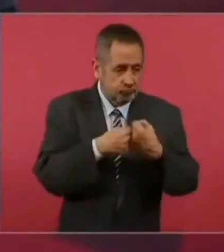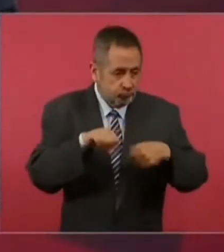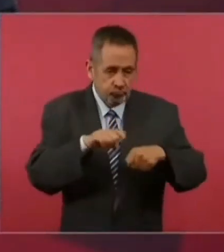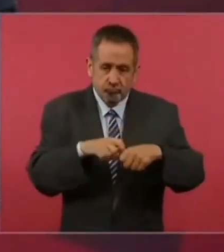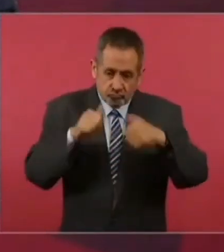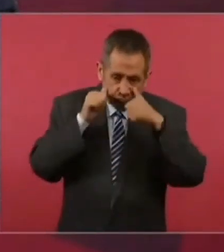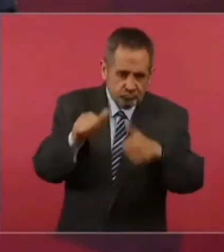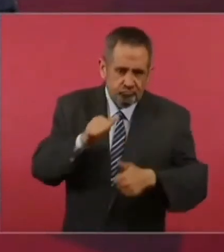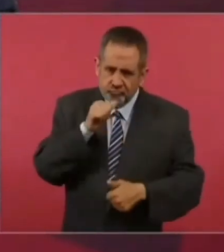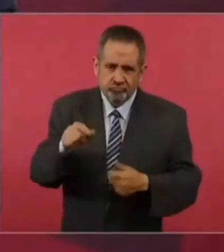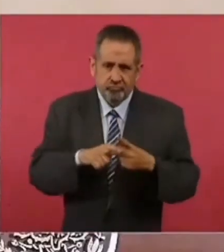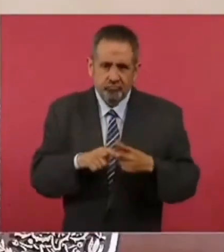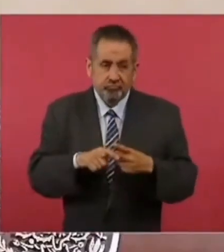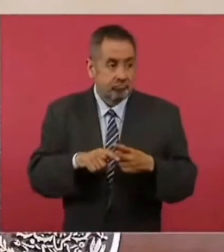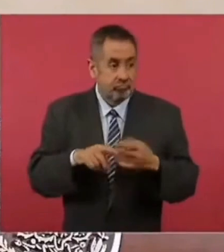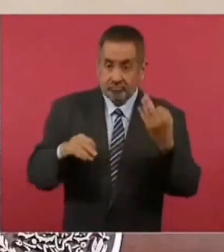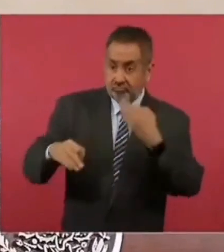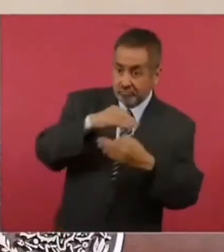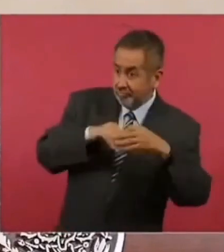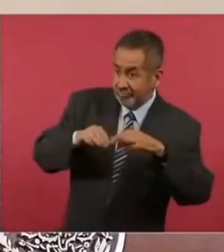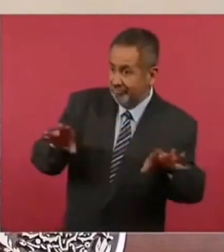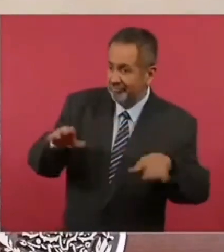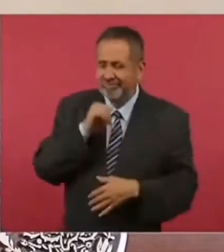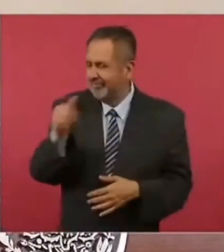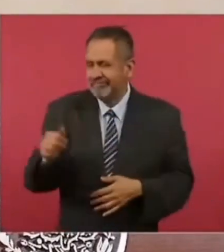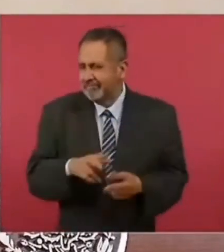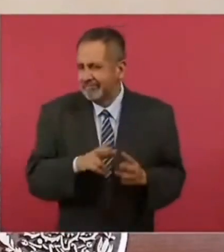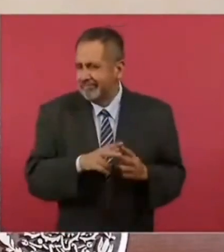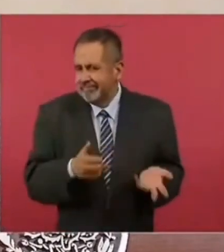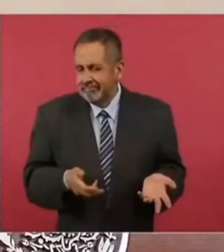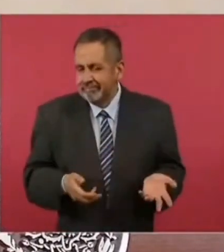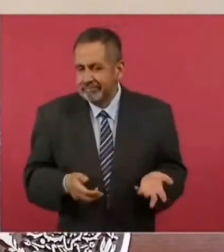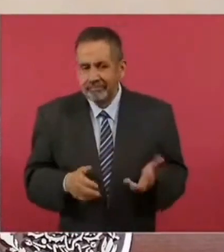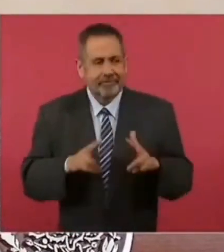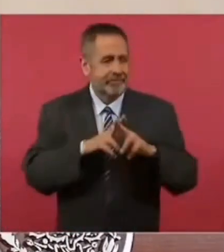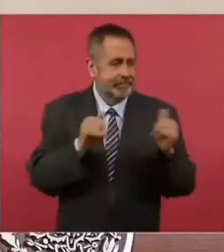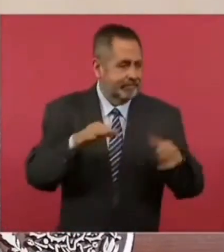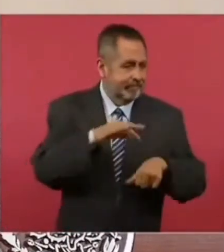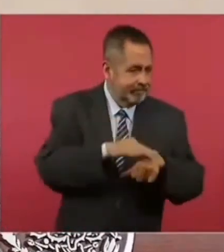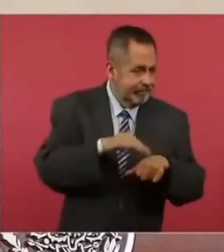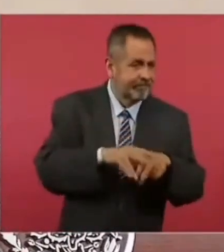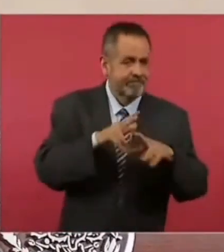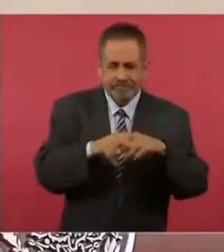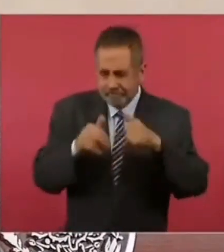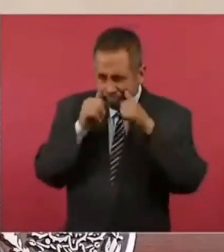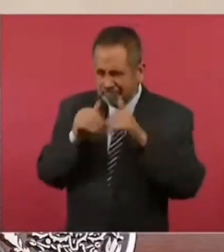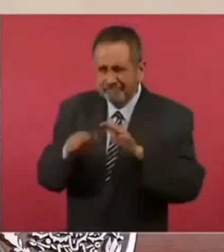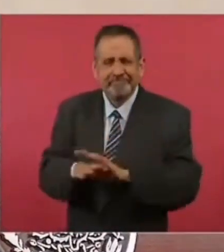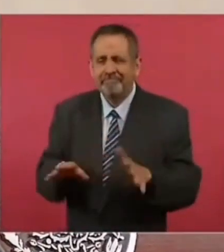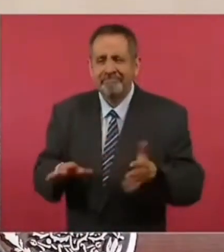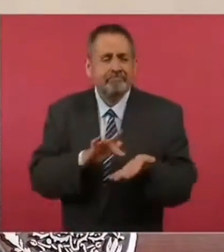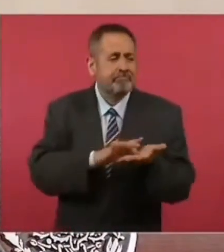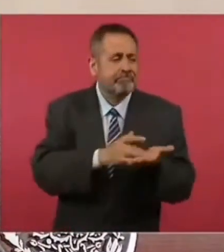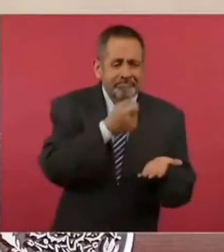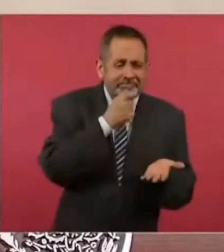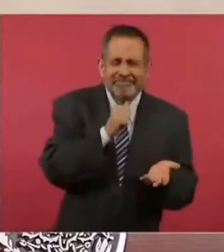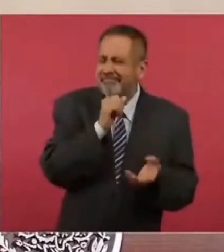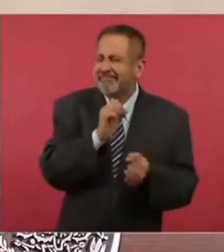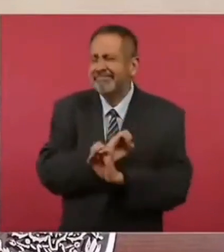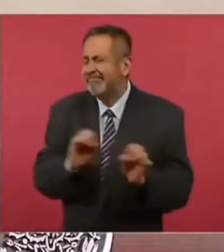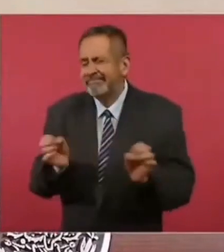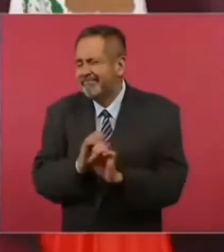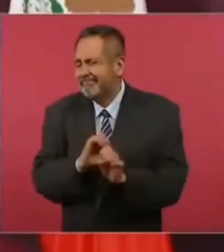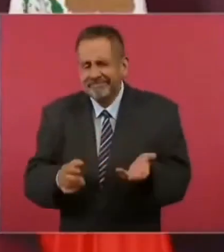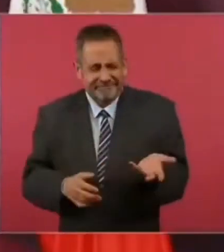no había ni médicos, ni atención médica, no había medicinas.